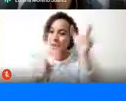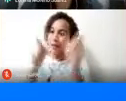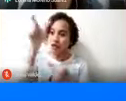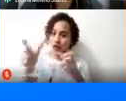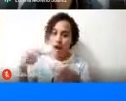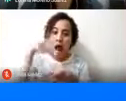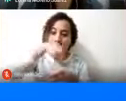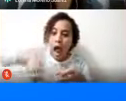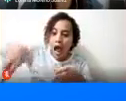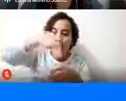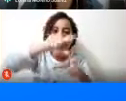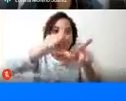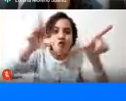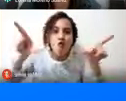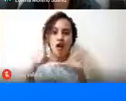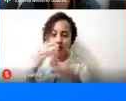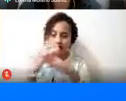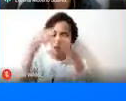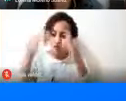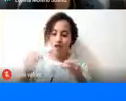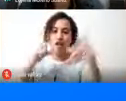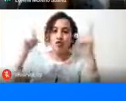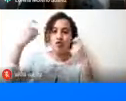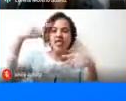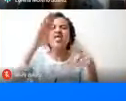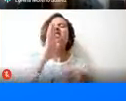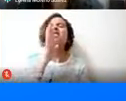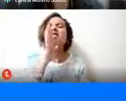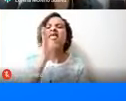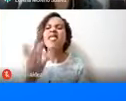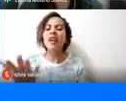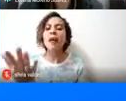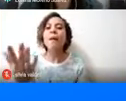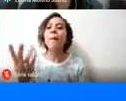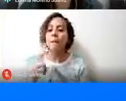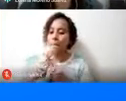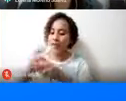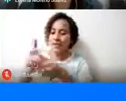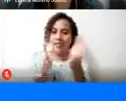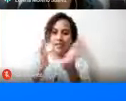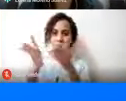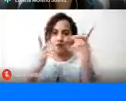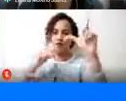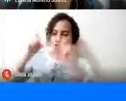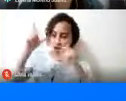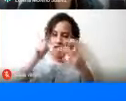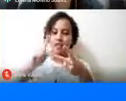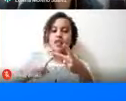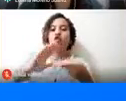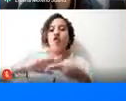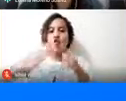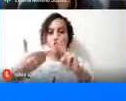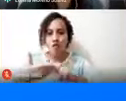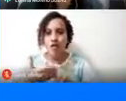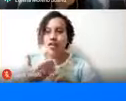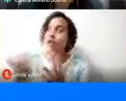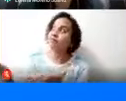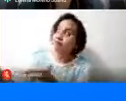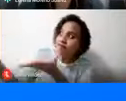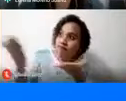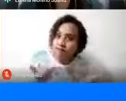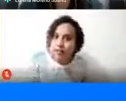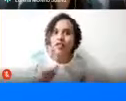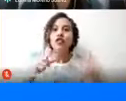involucrados en el tema de la seguridad turística pues son los prestadores de servicios turísticos, la comunidad anfitriona, los